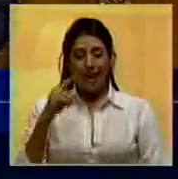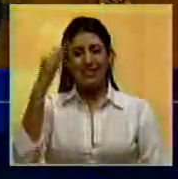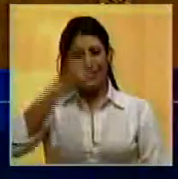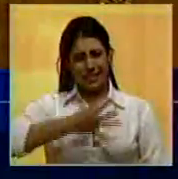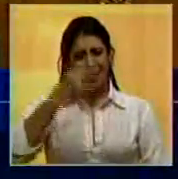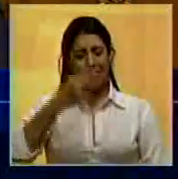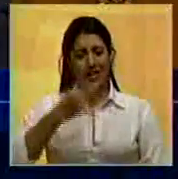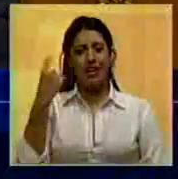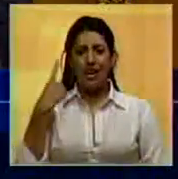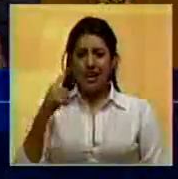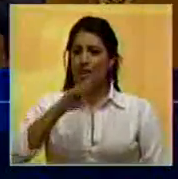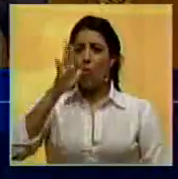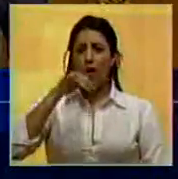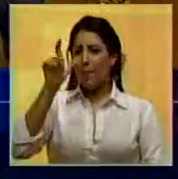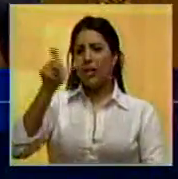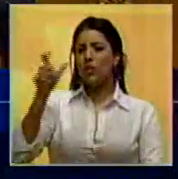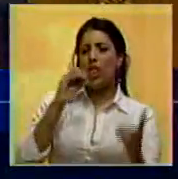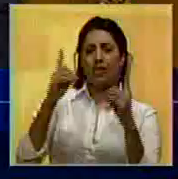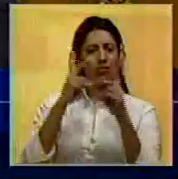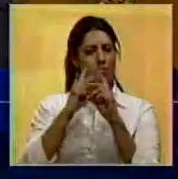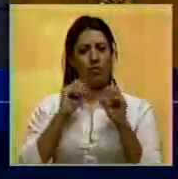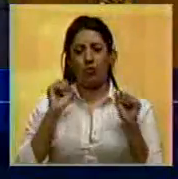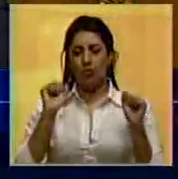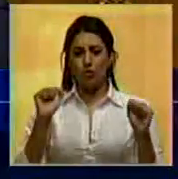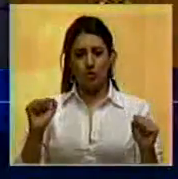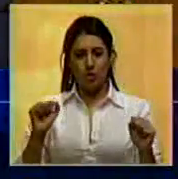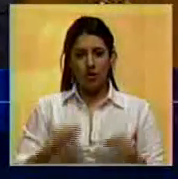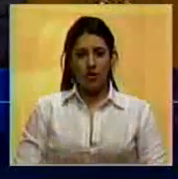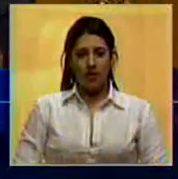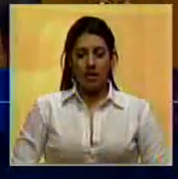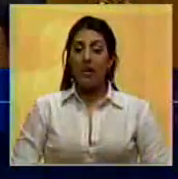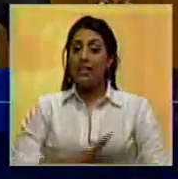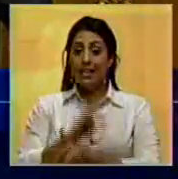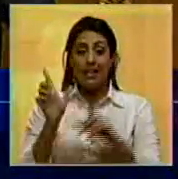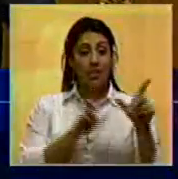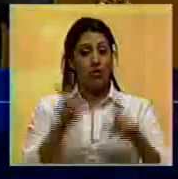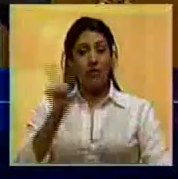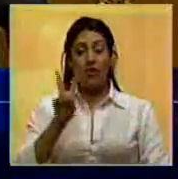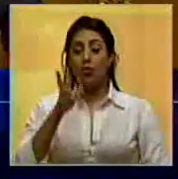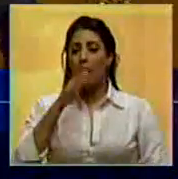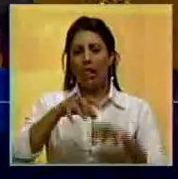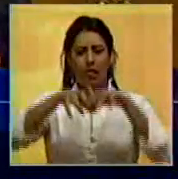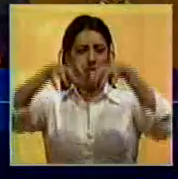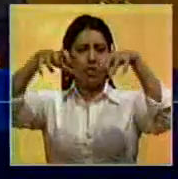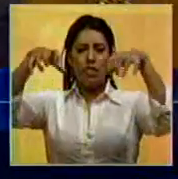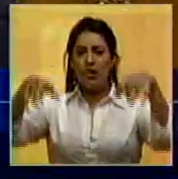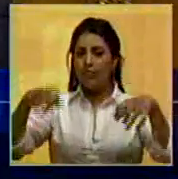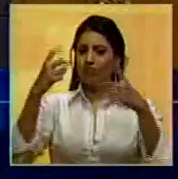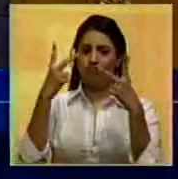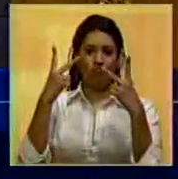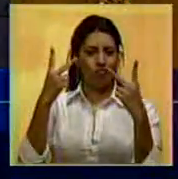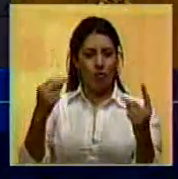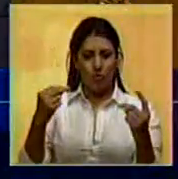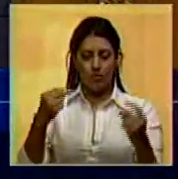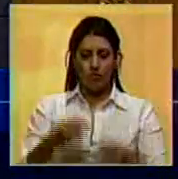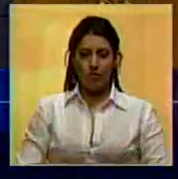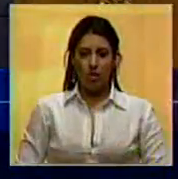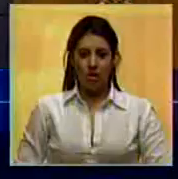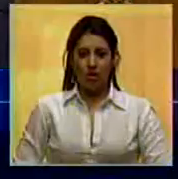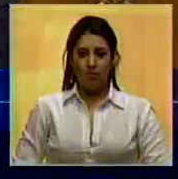realidad que nadie puede discutir. Ya Venezuela no se divide en dos grupos políticos.